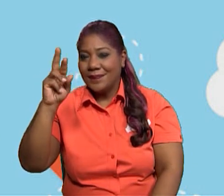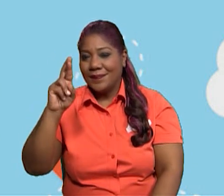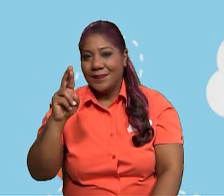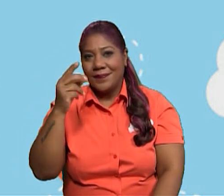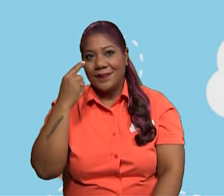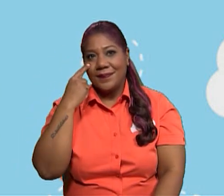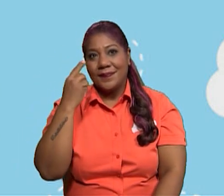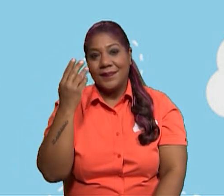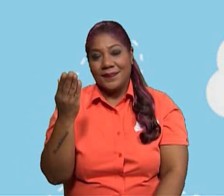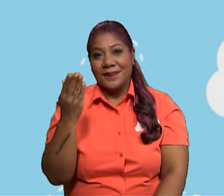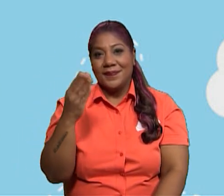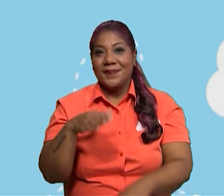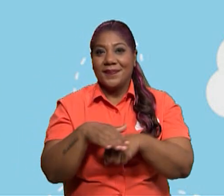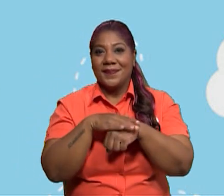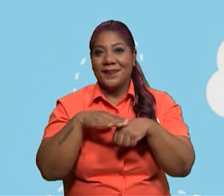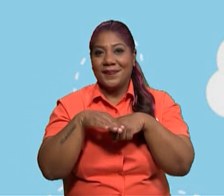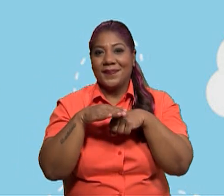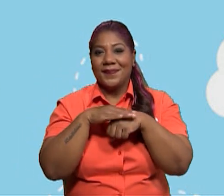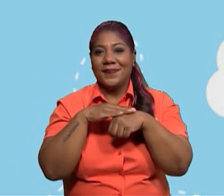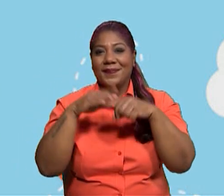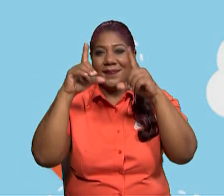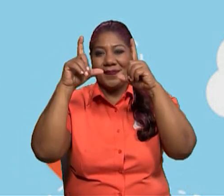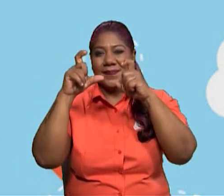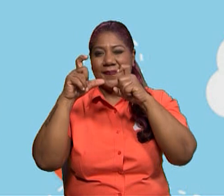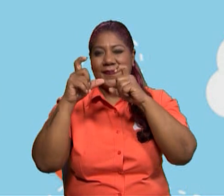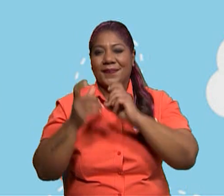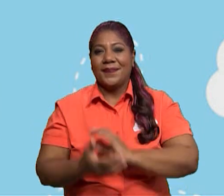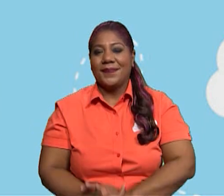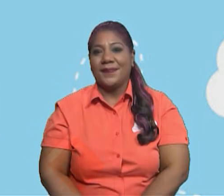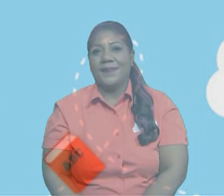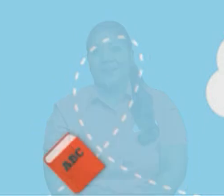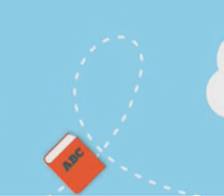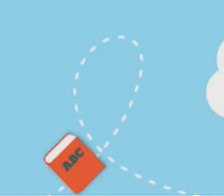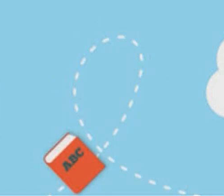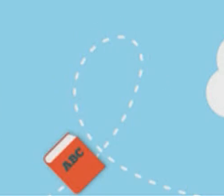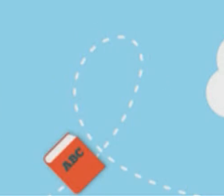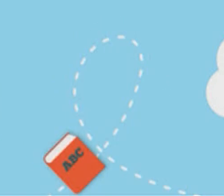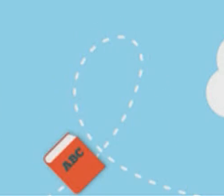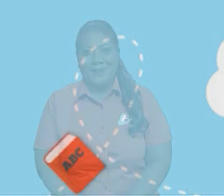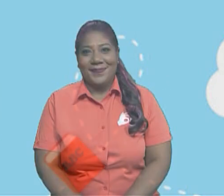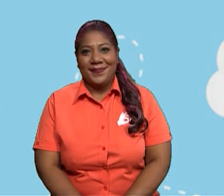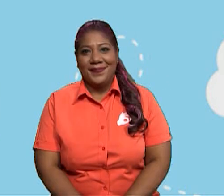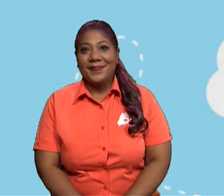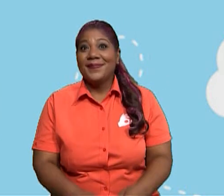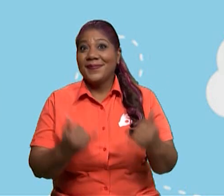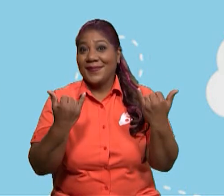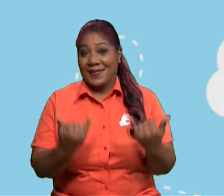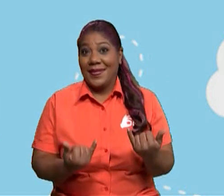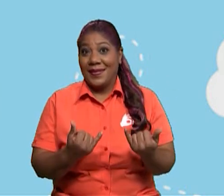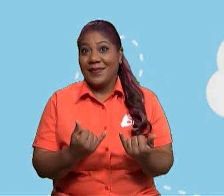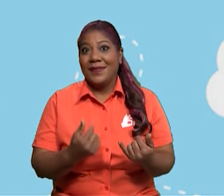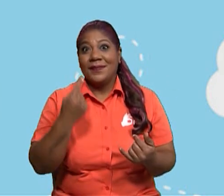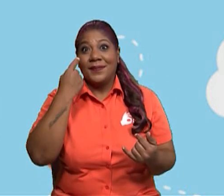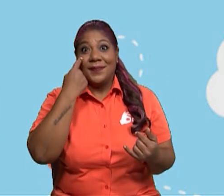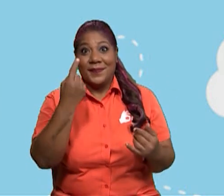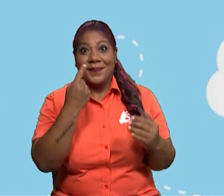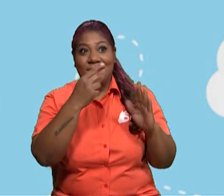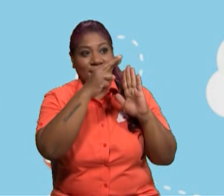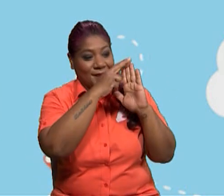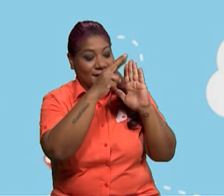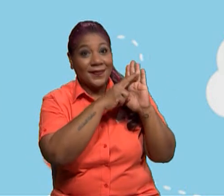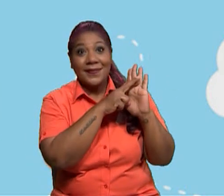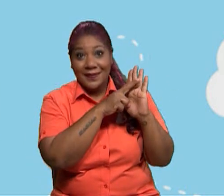pantalla para a la hora de realizar tus tareas puedas guiarte. Ahora vamos a conocer las